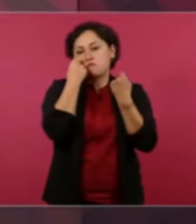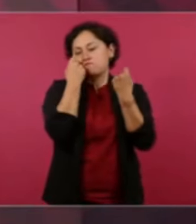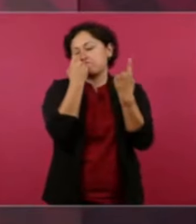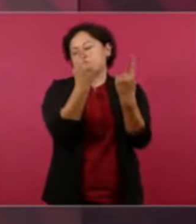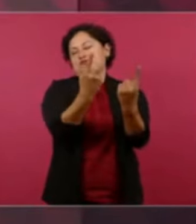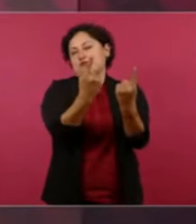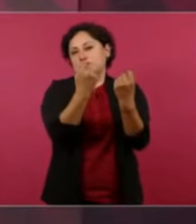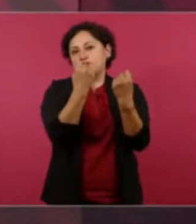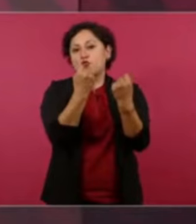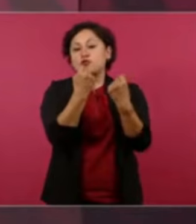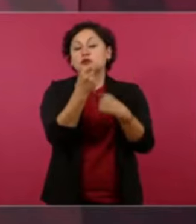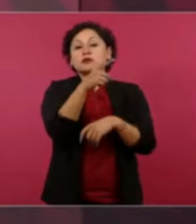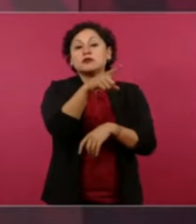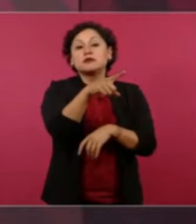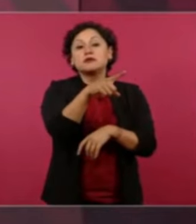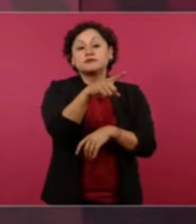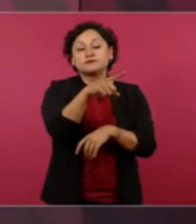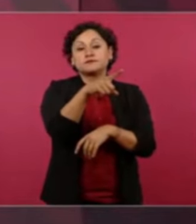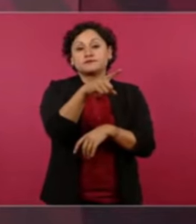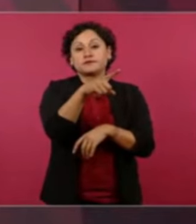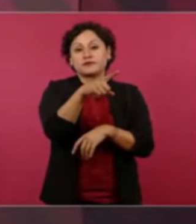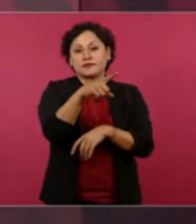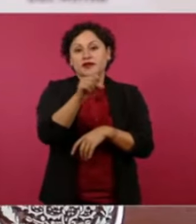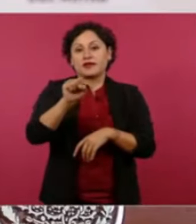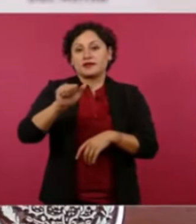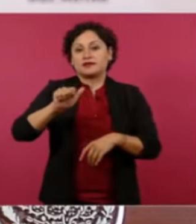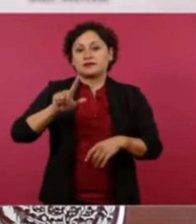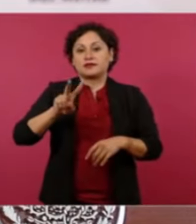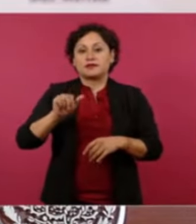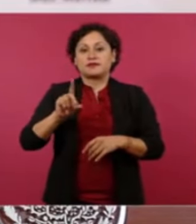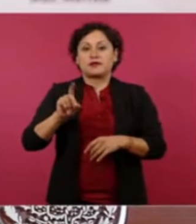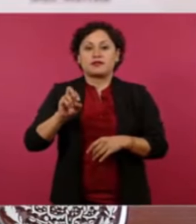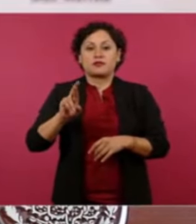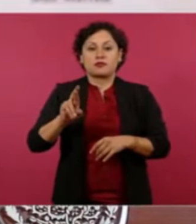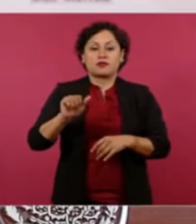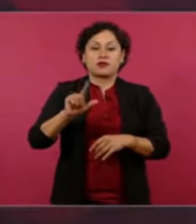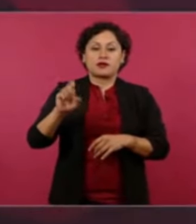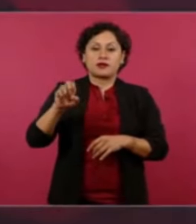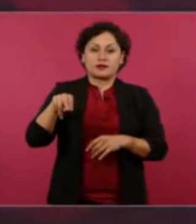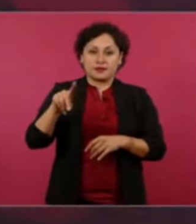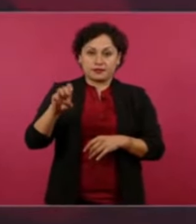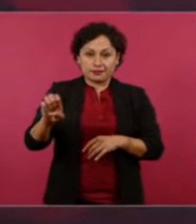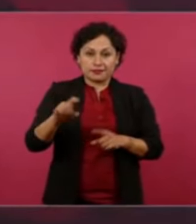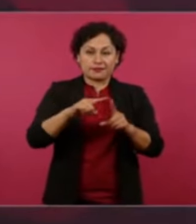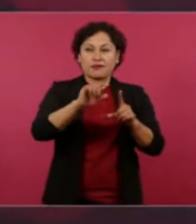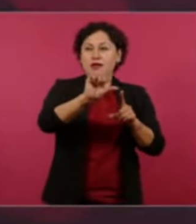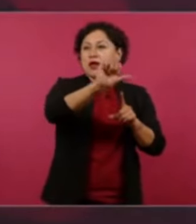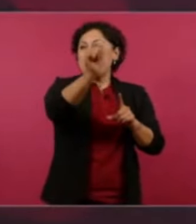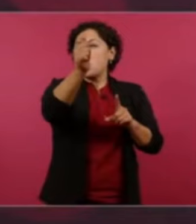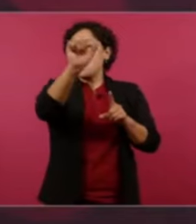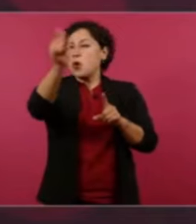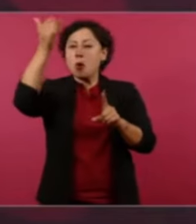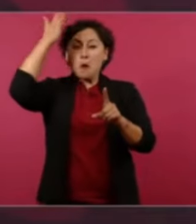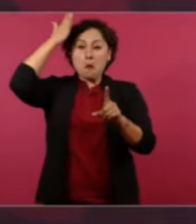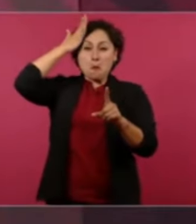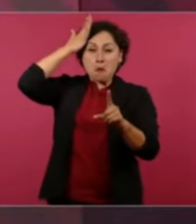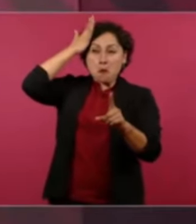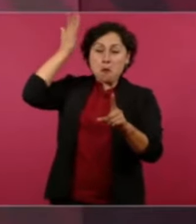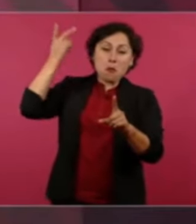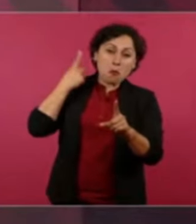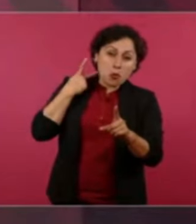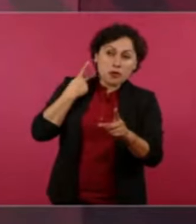Salvador Allende y otros. Pero nadie,